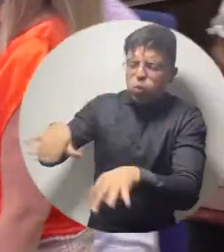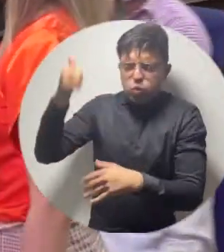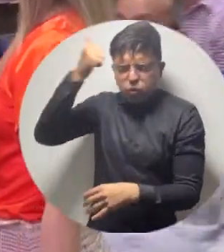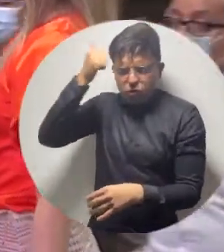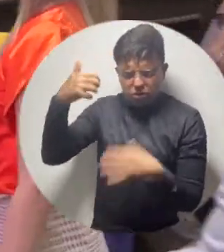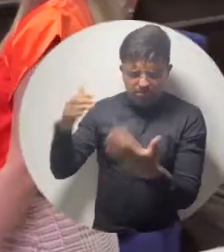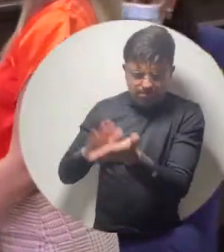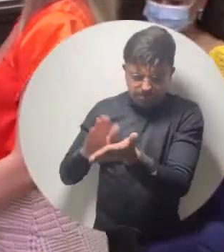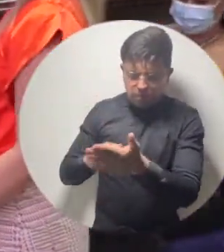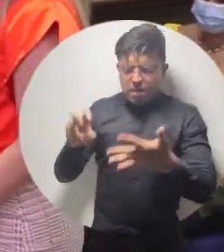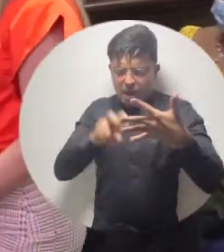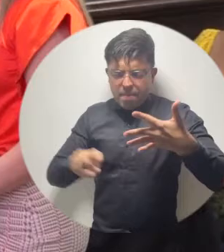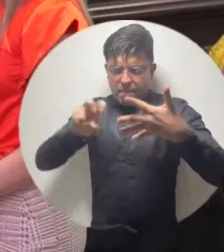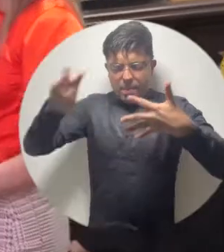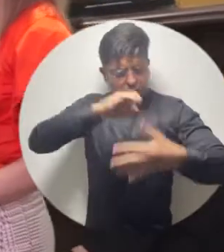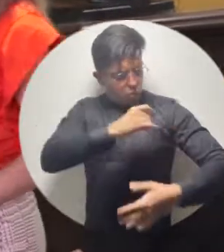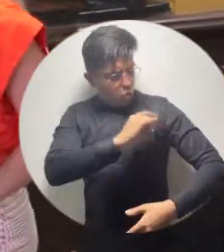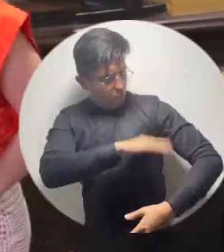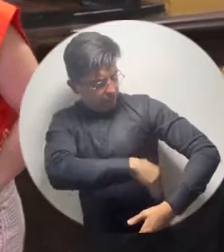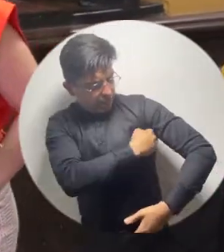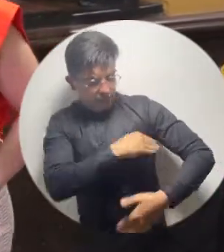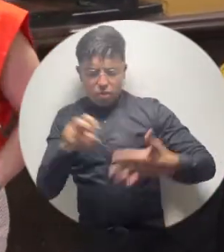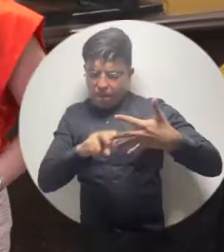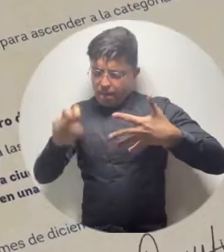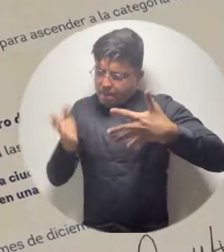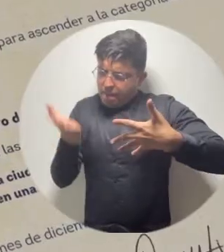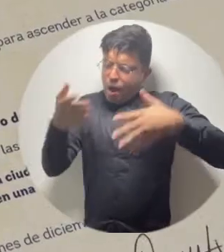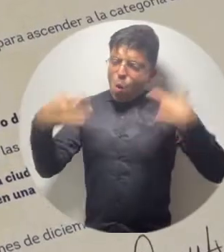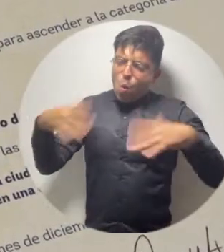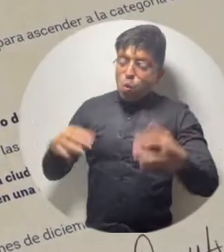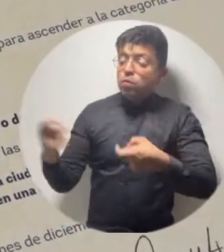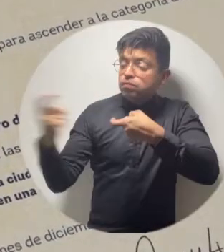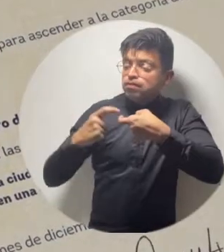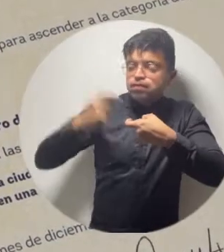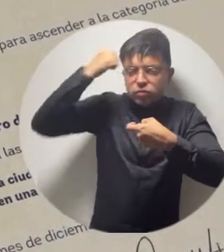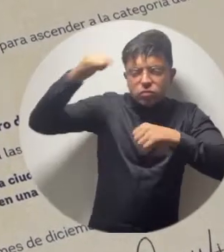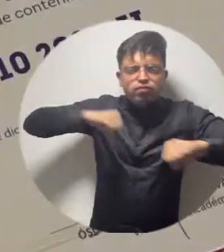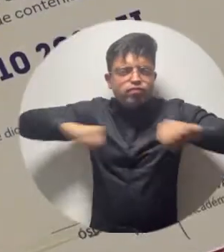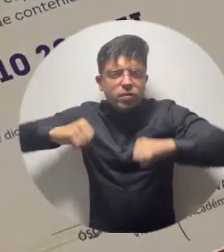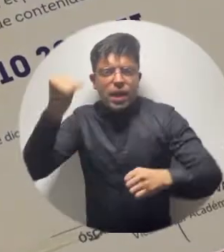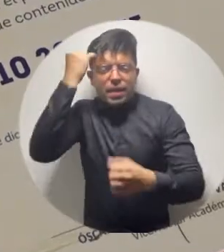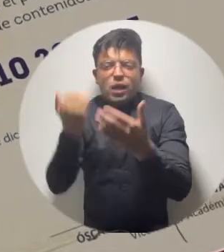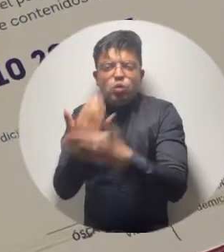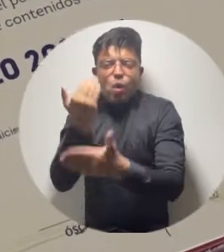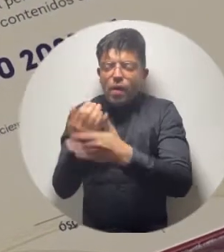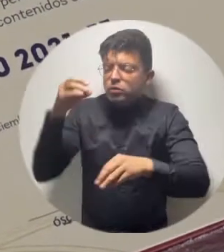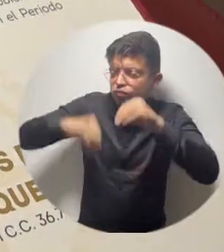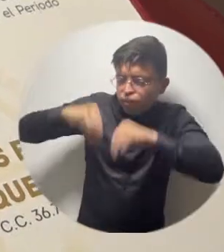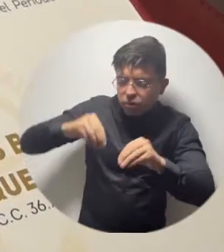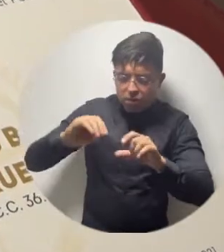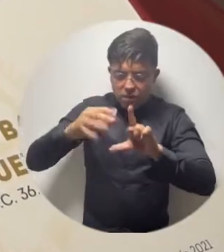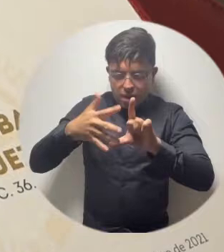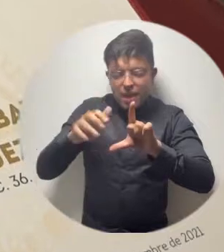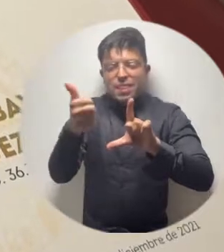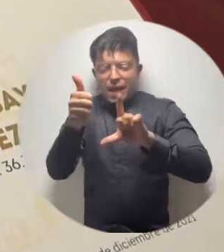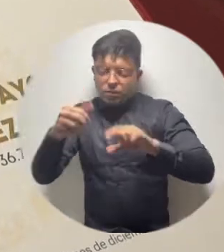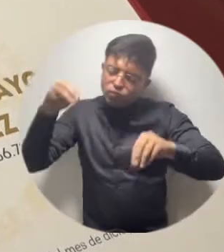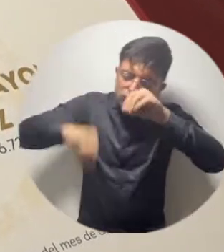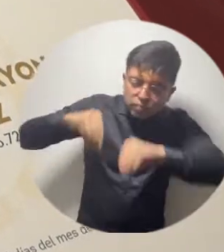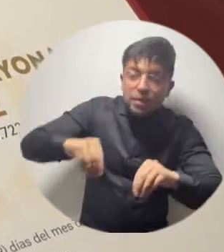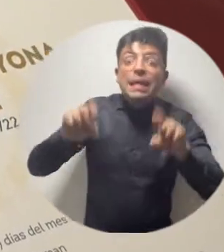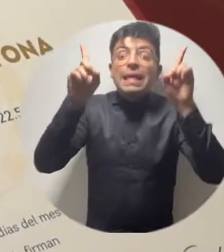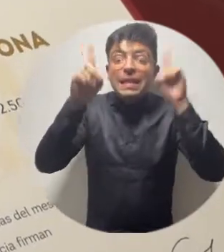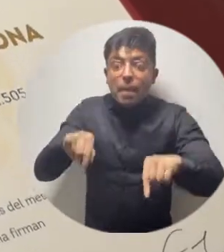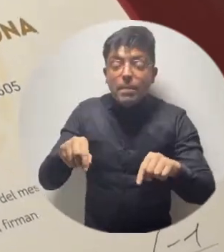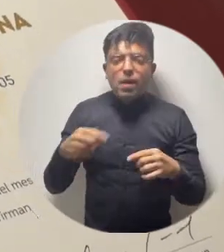reconocimientos por su ingreso y ascenso en el escalafón, así como a quienes se reincorporan a la labor, quienes desarrollan innovación en Bloque 10 y quienes participaron como